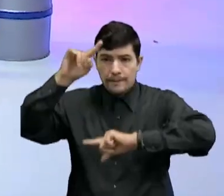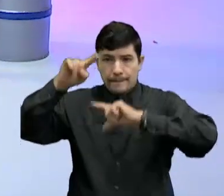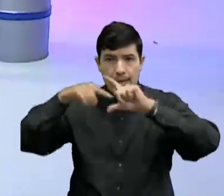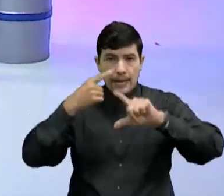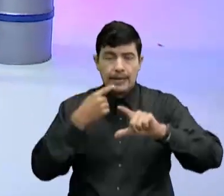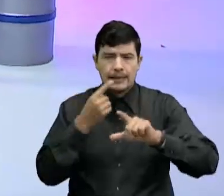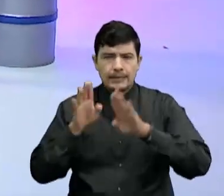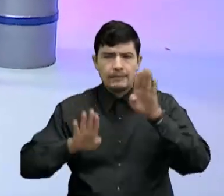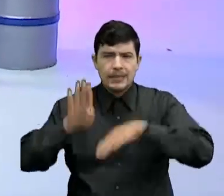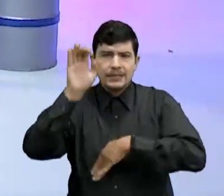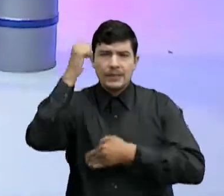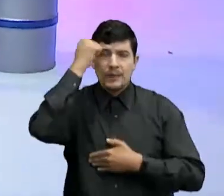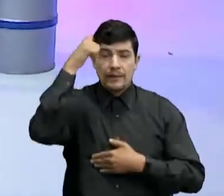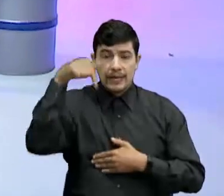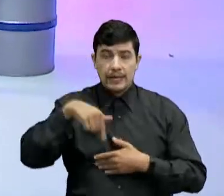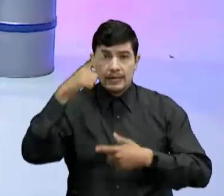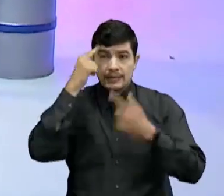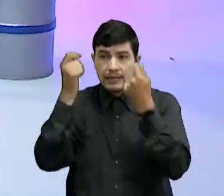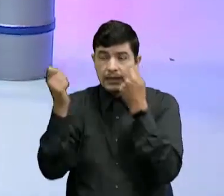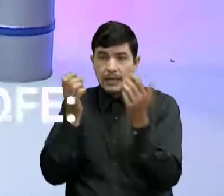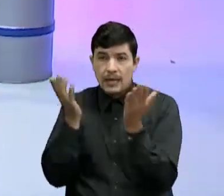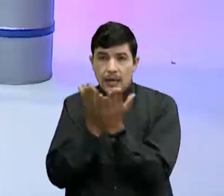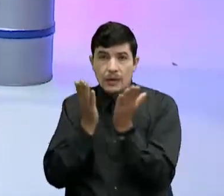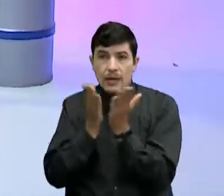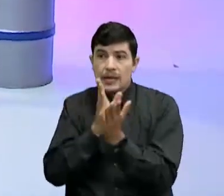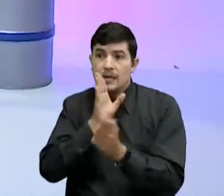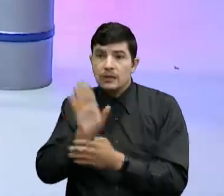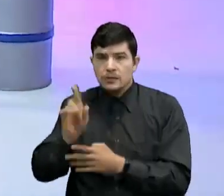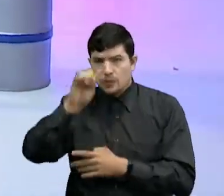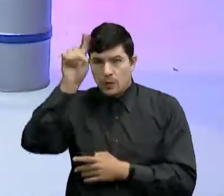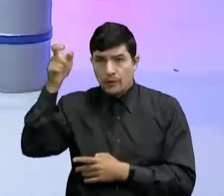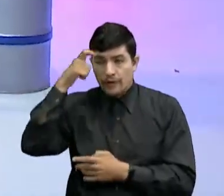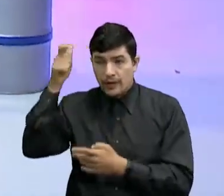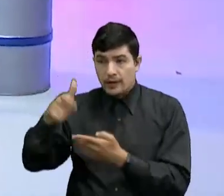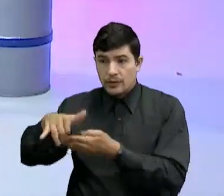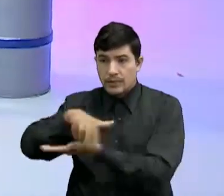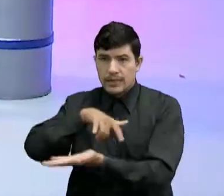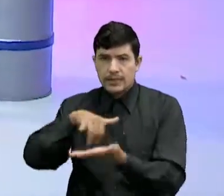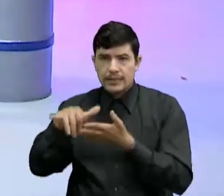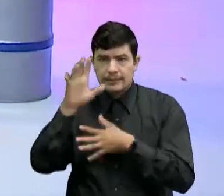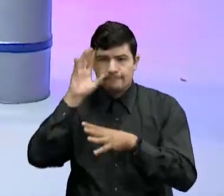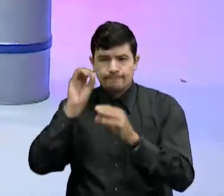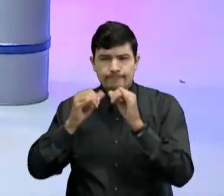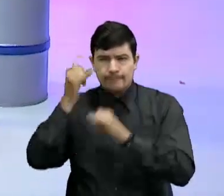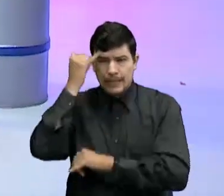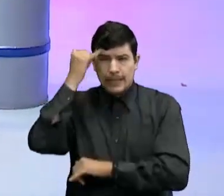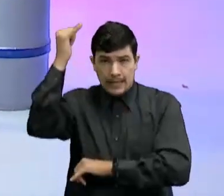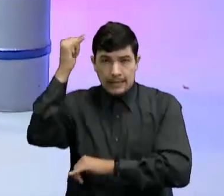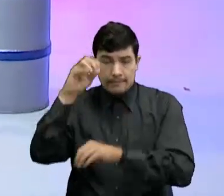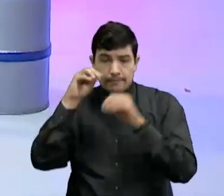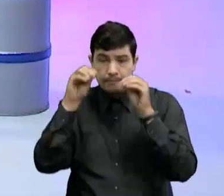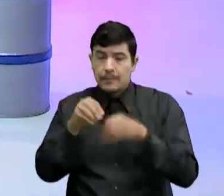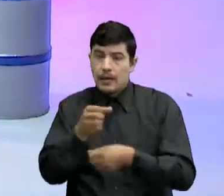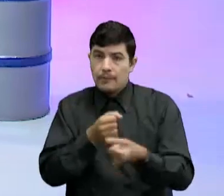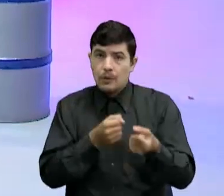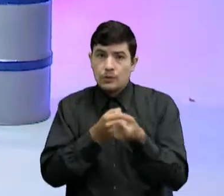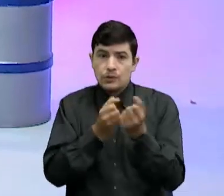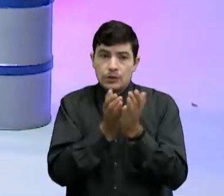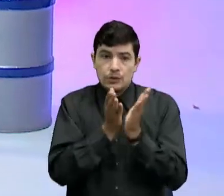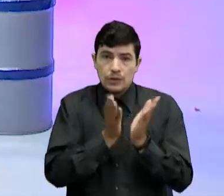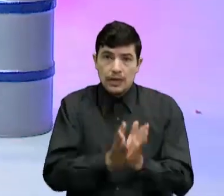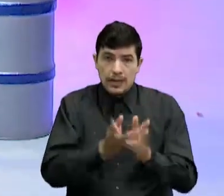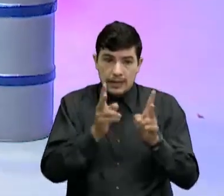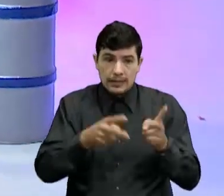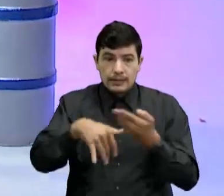Presente Profe A esta estrategia educativa Que desde la gobernación de Santander Se ha creado no solo para los niños De Santander Sino